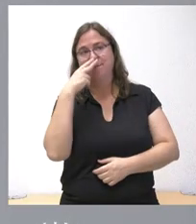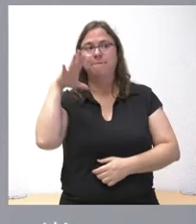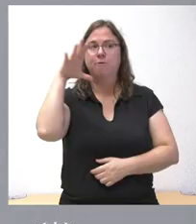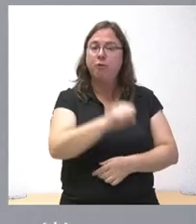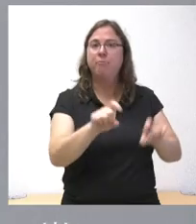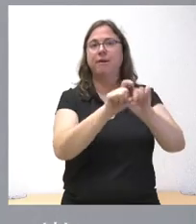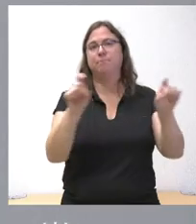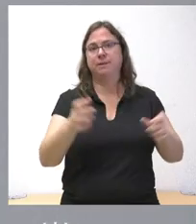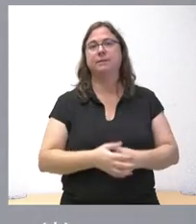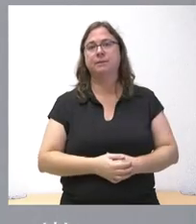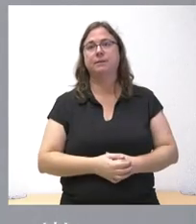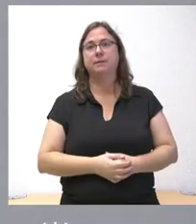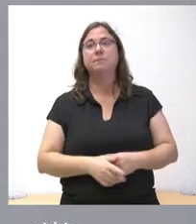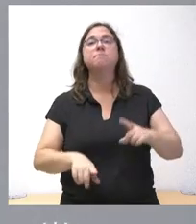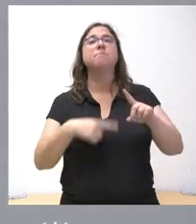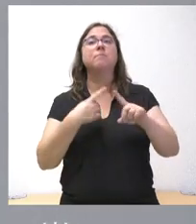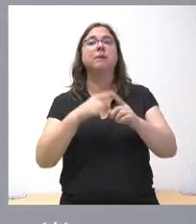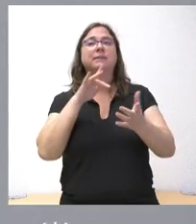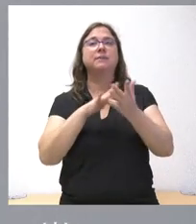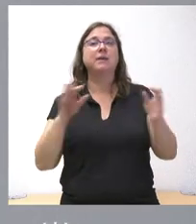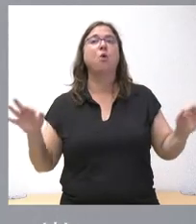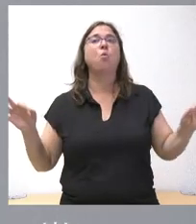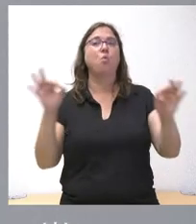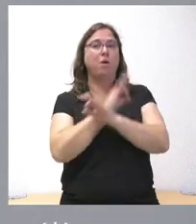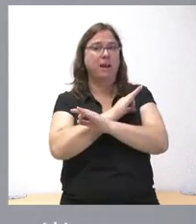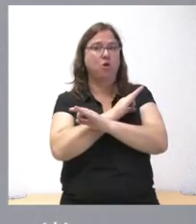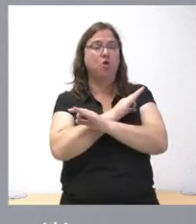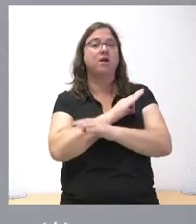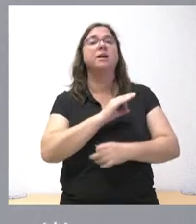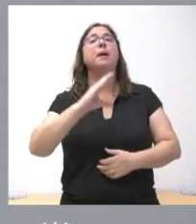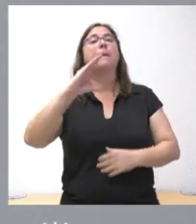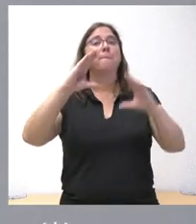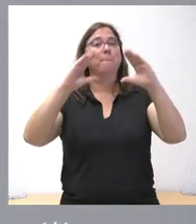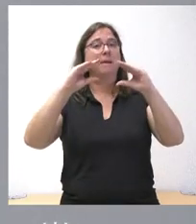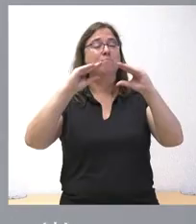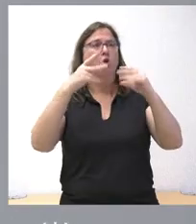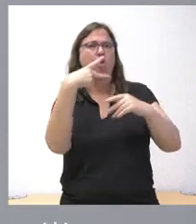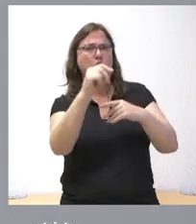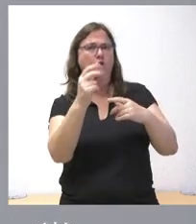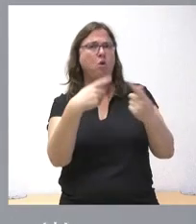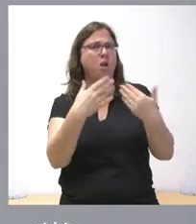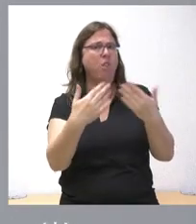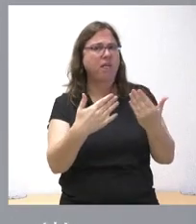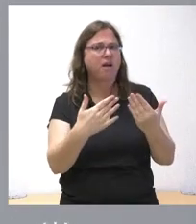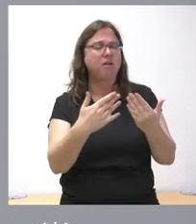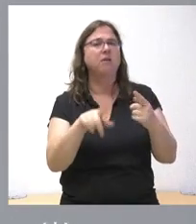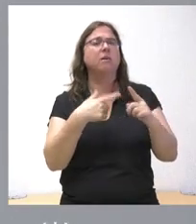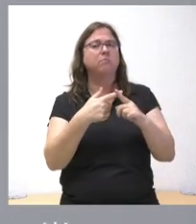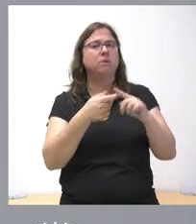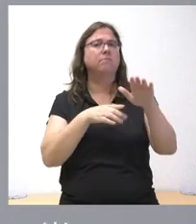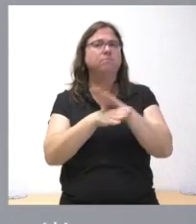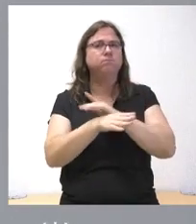empresa y, por tanto, sería un error que Bimbo se negara a esta negociación y se negara a dar cauce